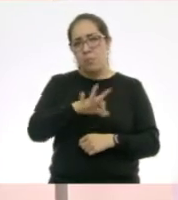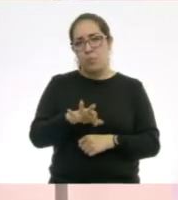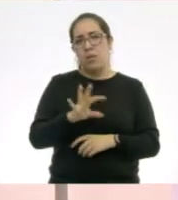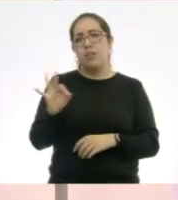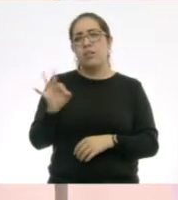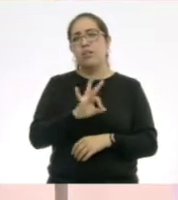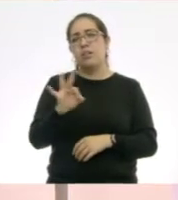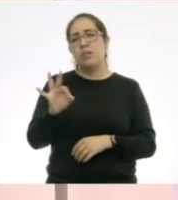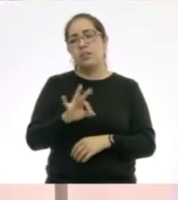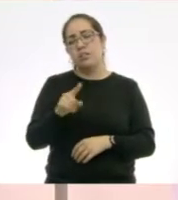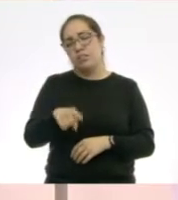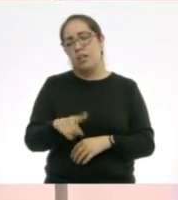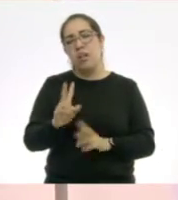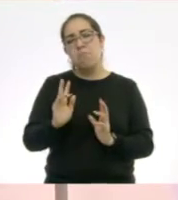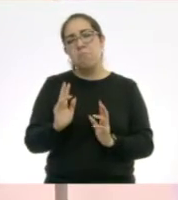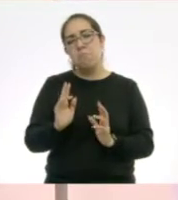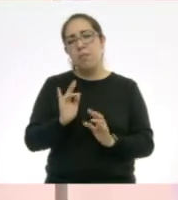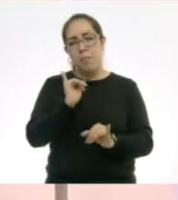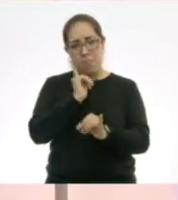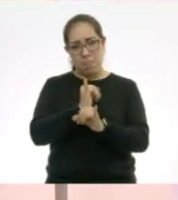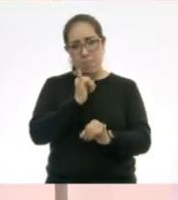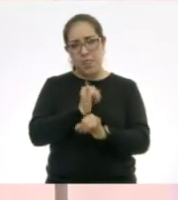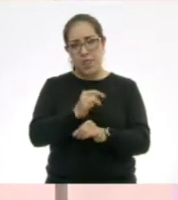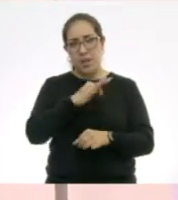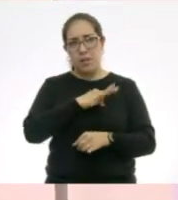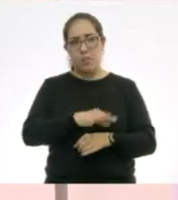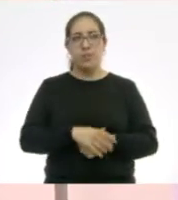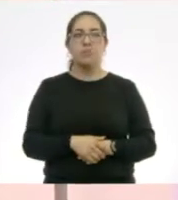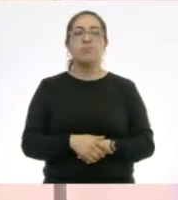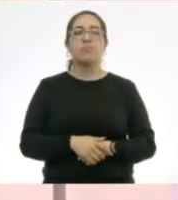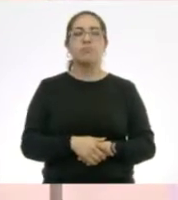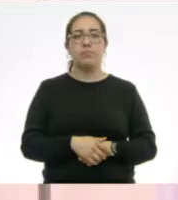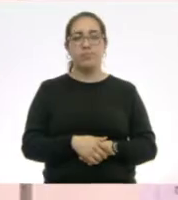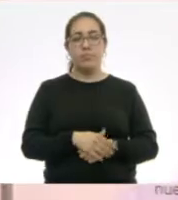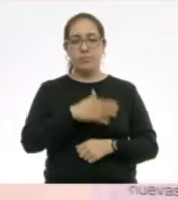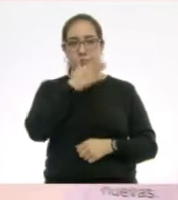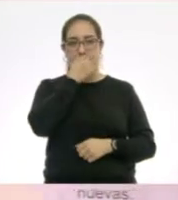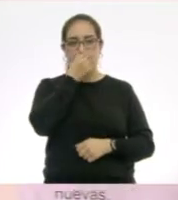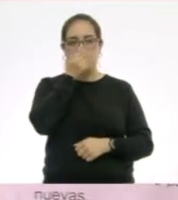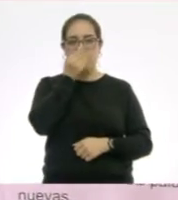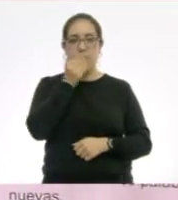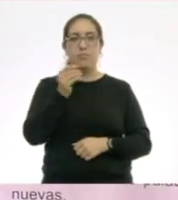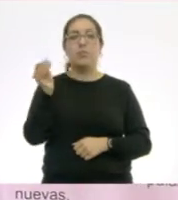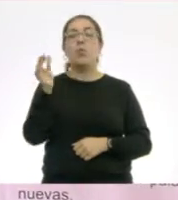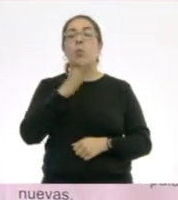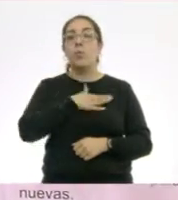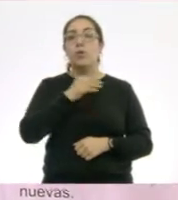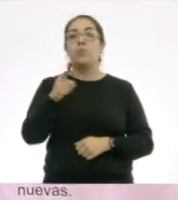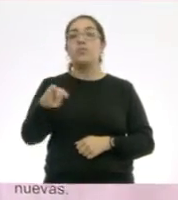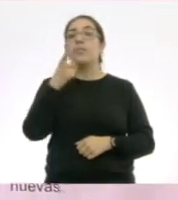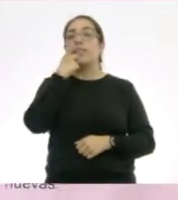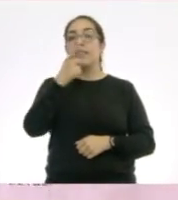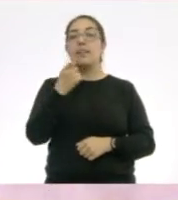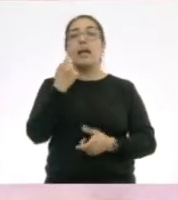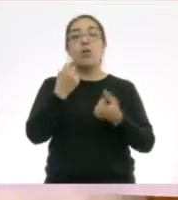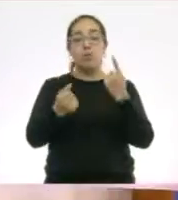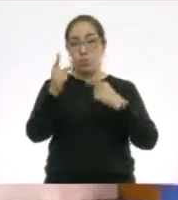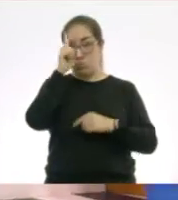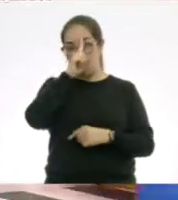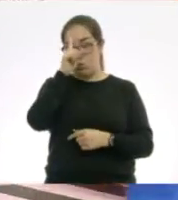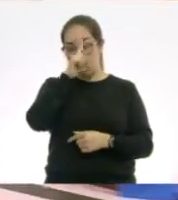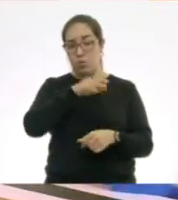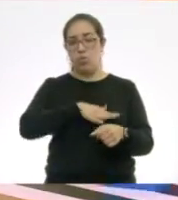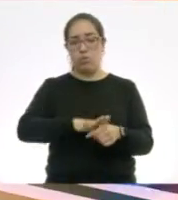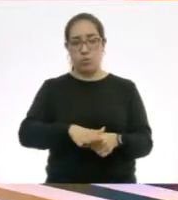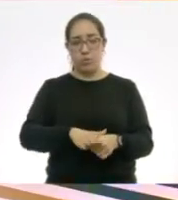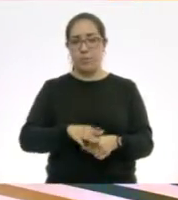por medio de un medio electrónico, como en este caso. Vamos a recapitular algunas recomendaciones importantes. ¿Me ayudas, por favor?